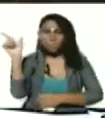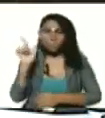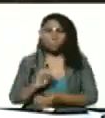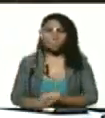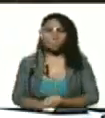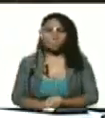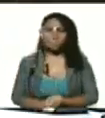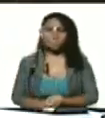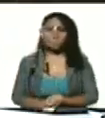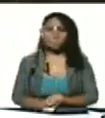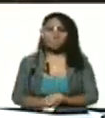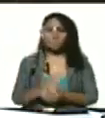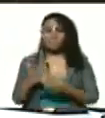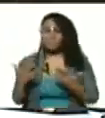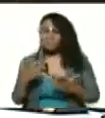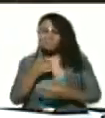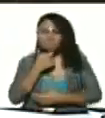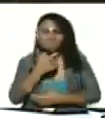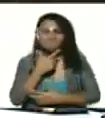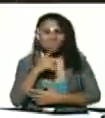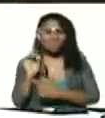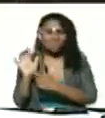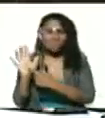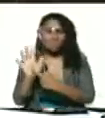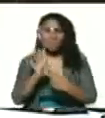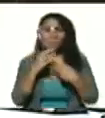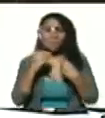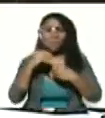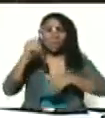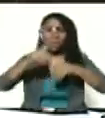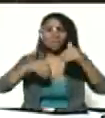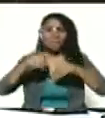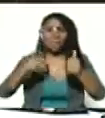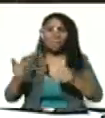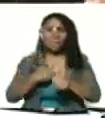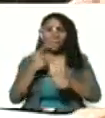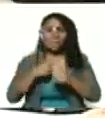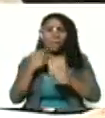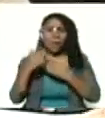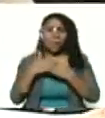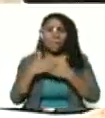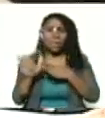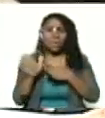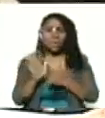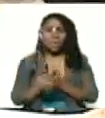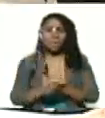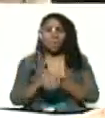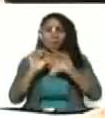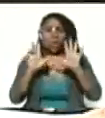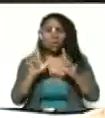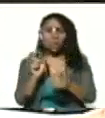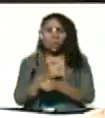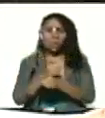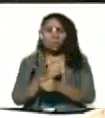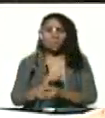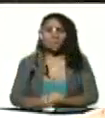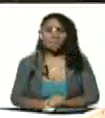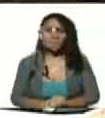de Venezuela que bello el ejemplo para las elecciones primarias abiertas del 8 de agosto